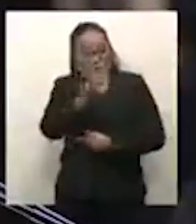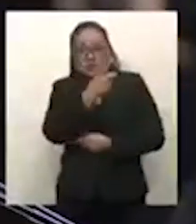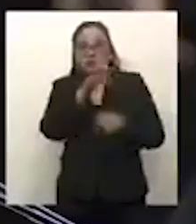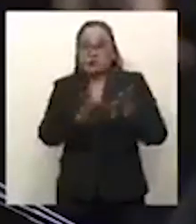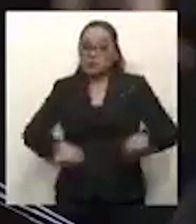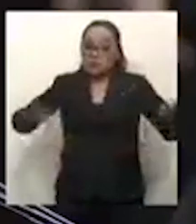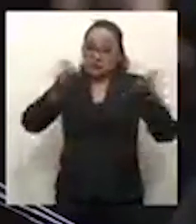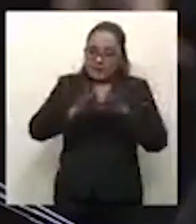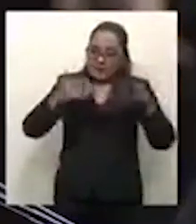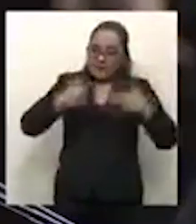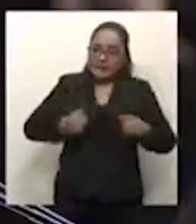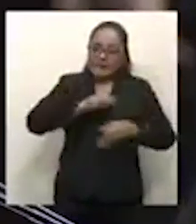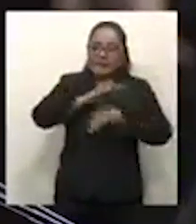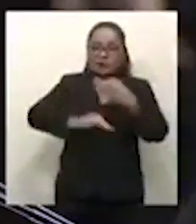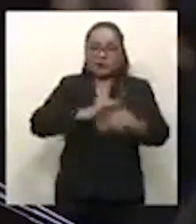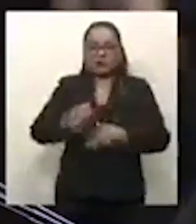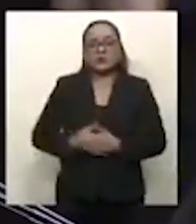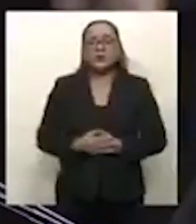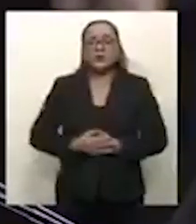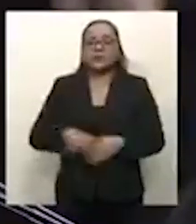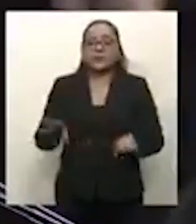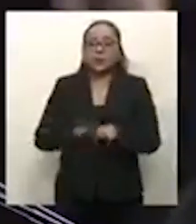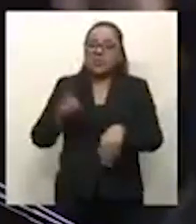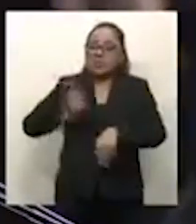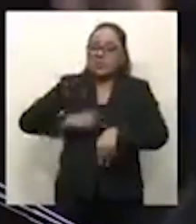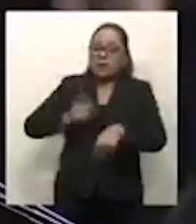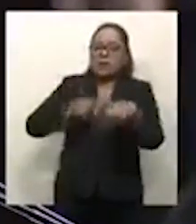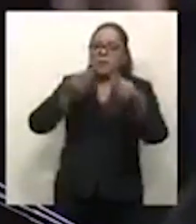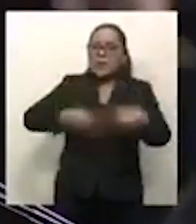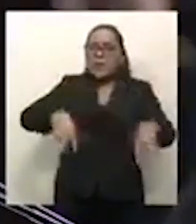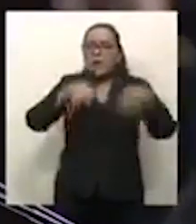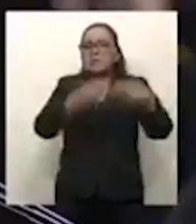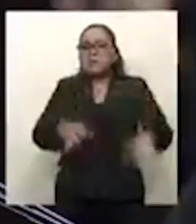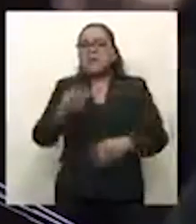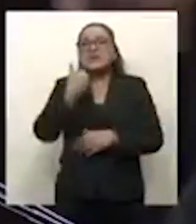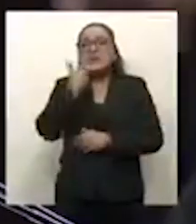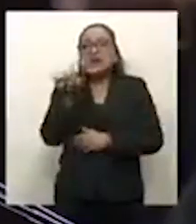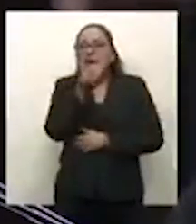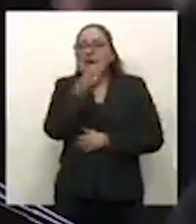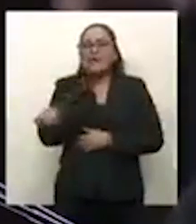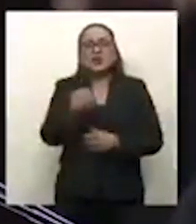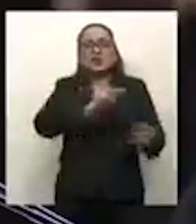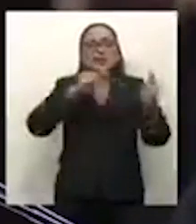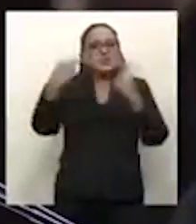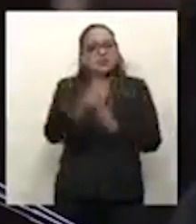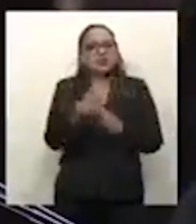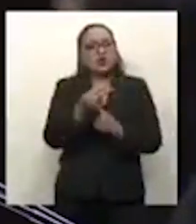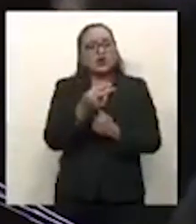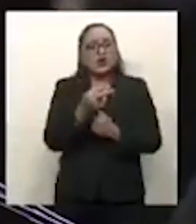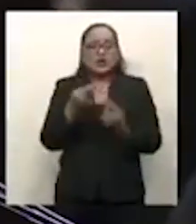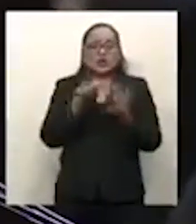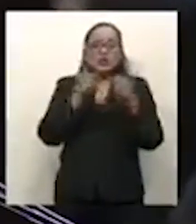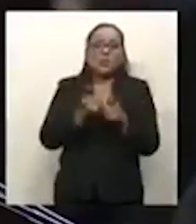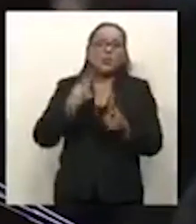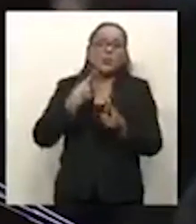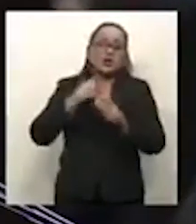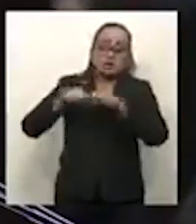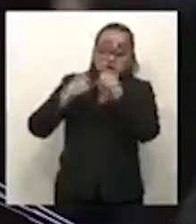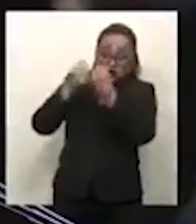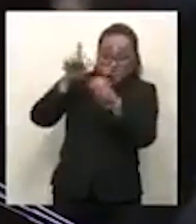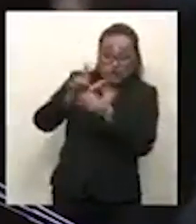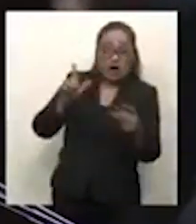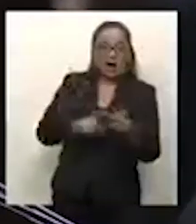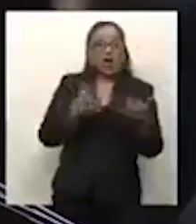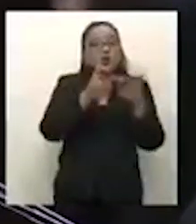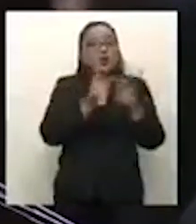¿Cómo podemos perder tanto tiempo tratando de imponer las visiones de izquierda o de derecha cuando tenemos